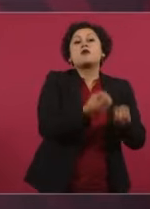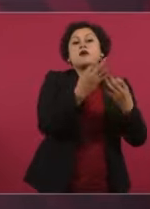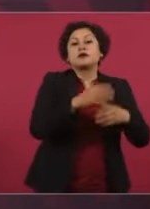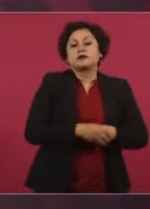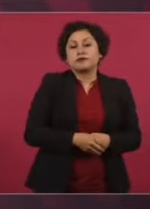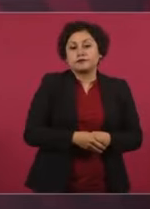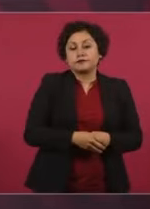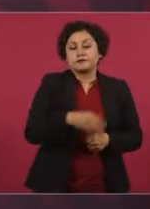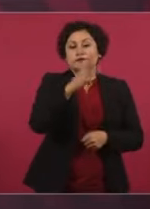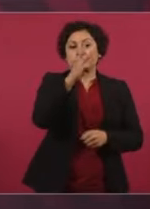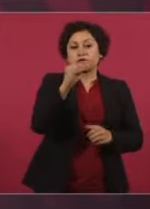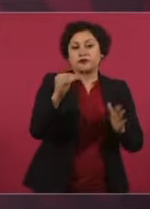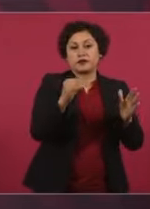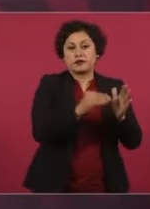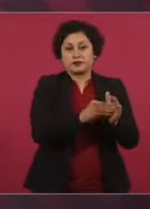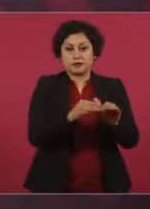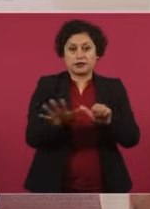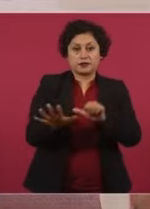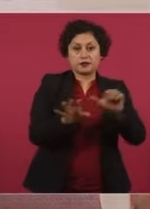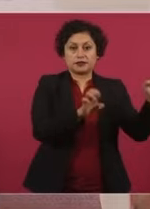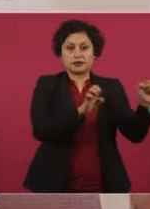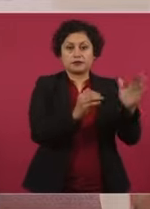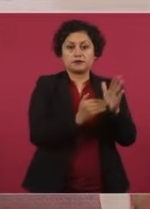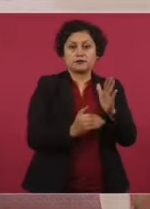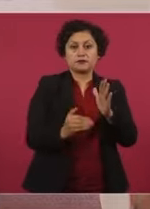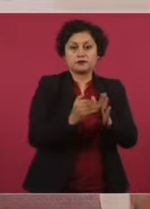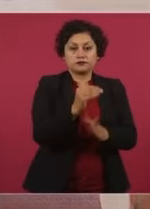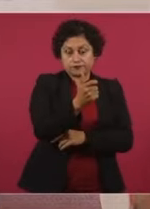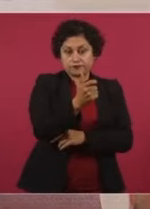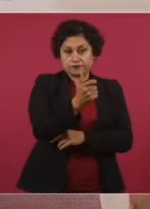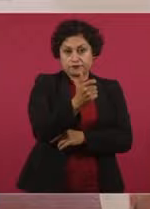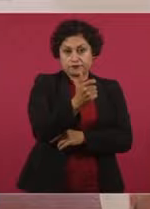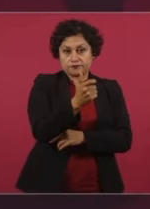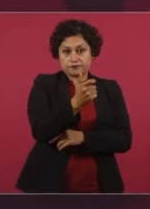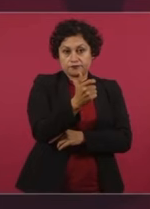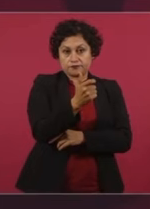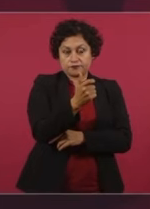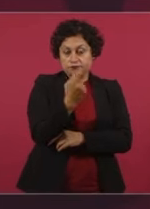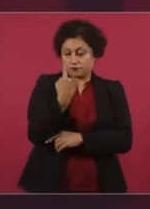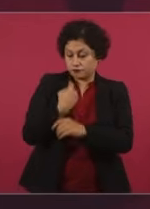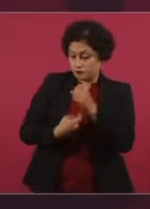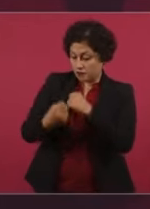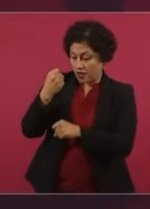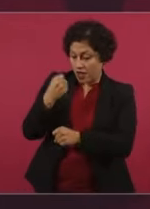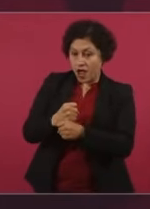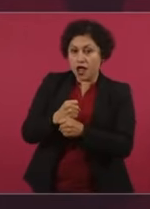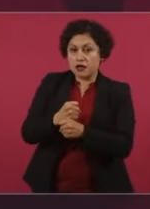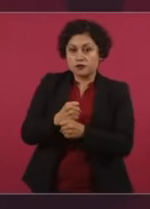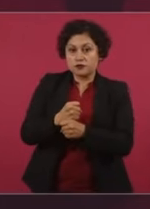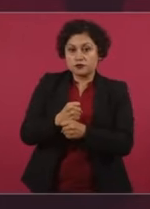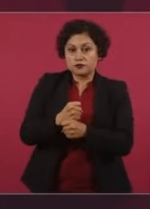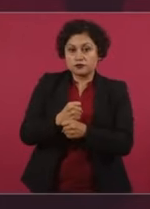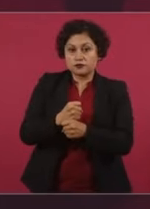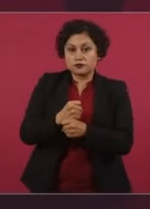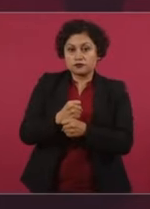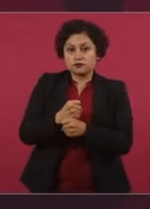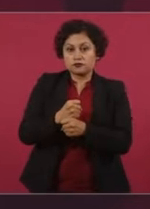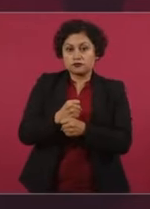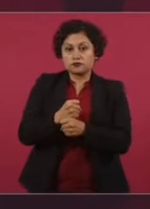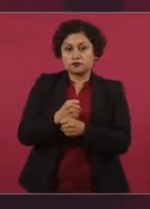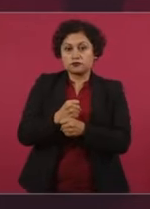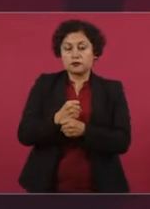tres mil seiscientos millones de pesos. El año pasado no llegamos a